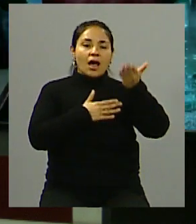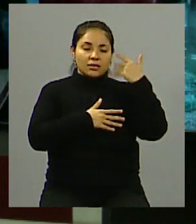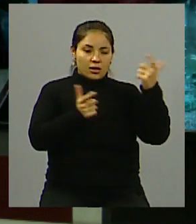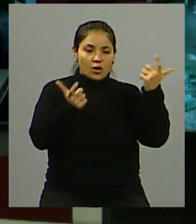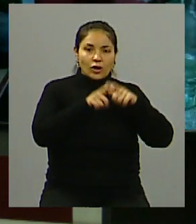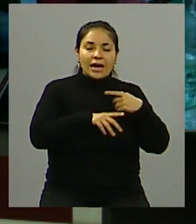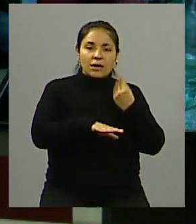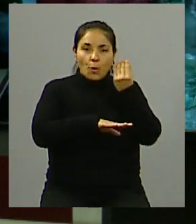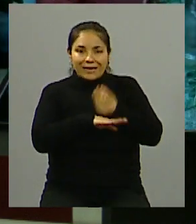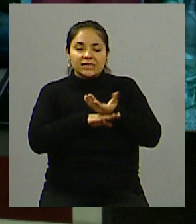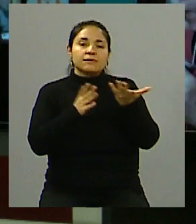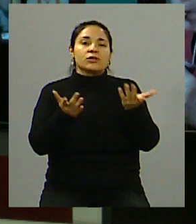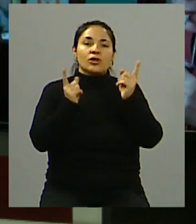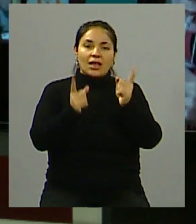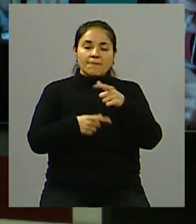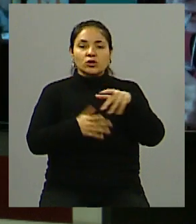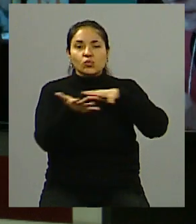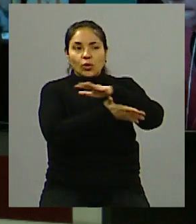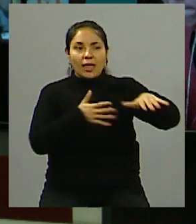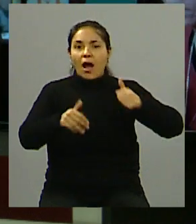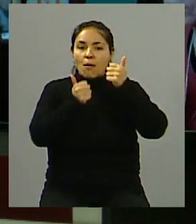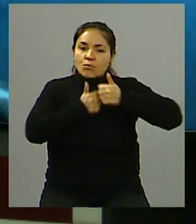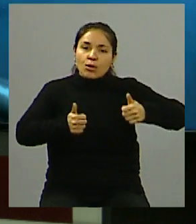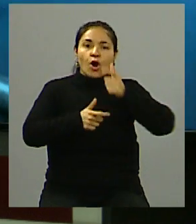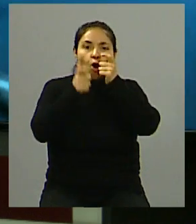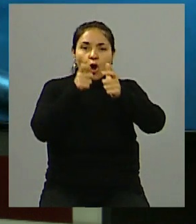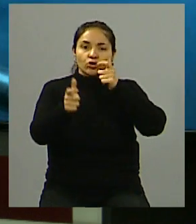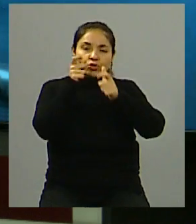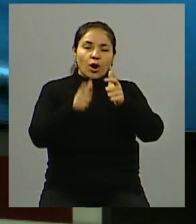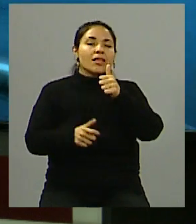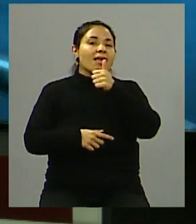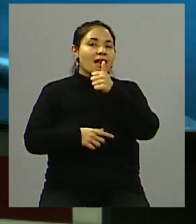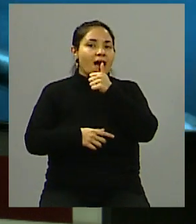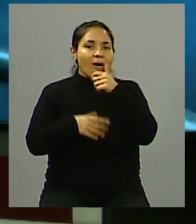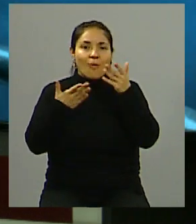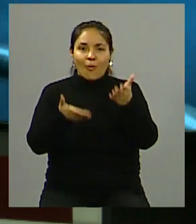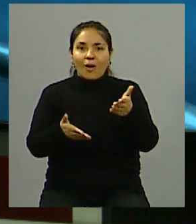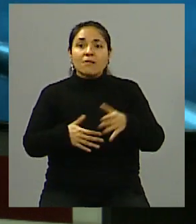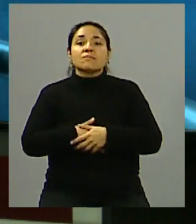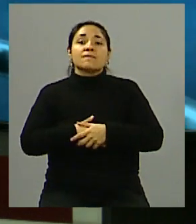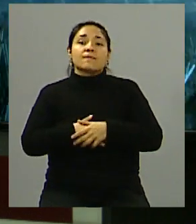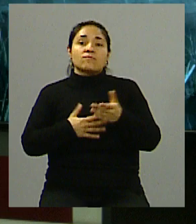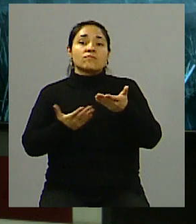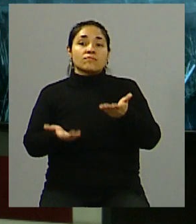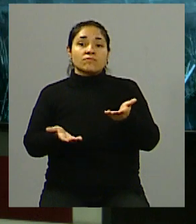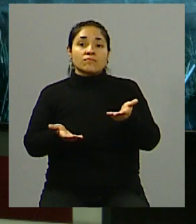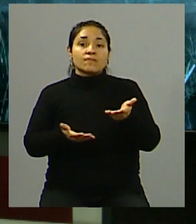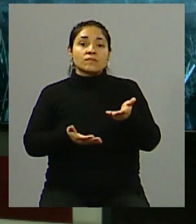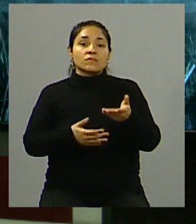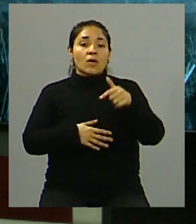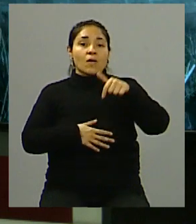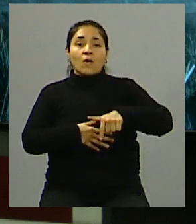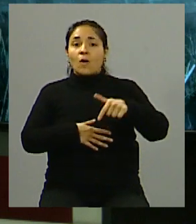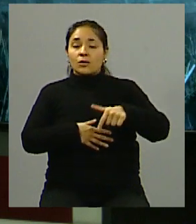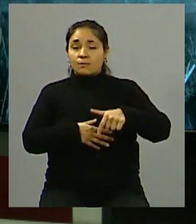y también de la ciudadanía en el control del uso de este recurso, que es algo que de alguna manera hoy,